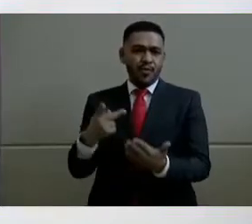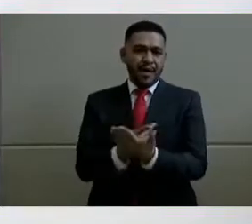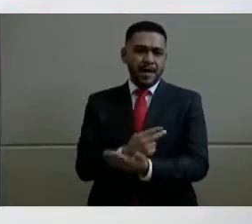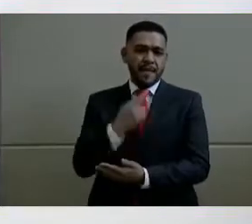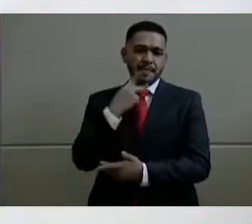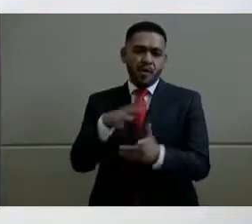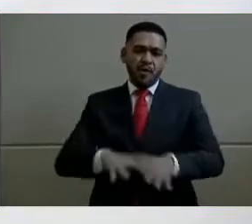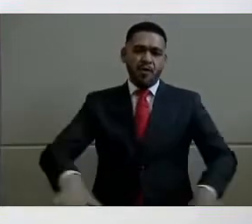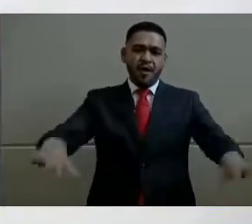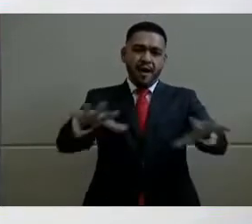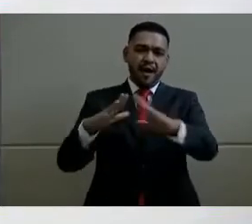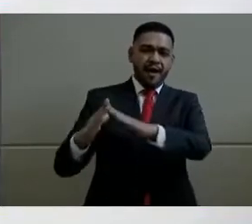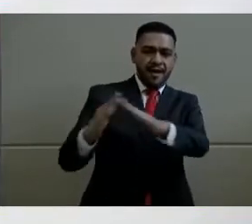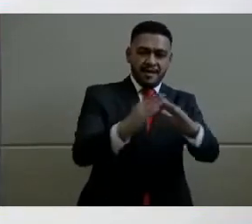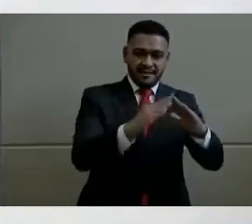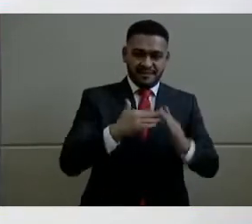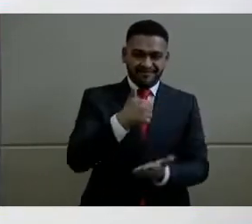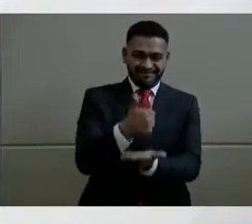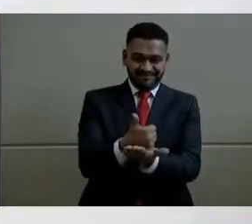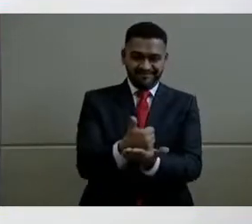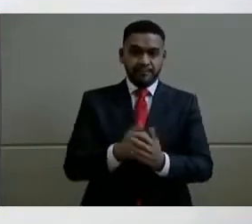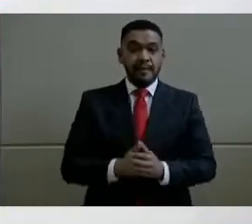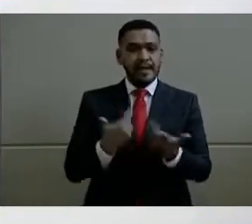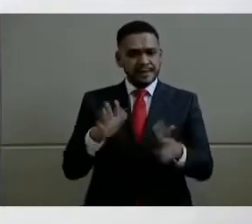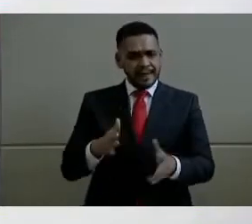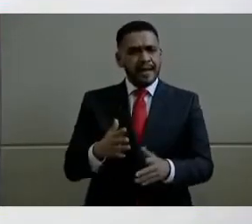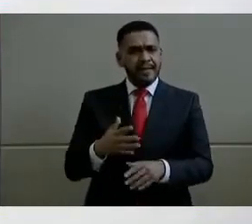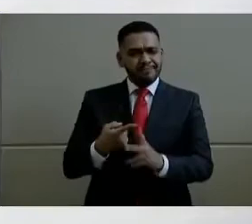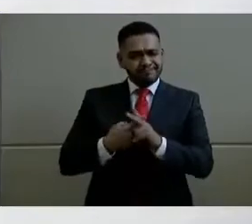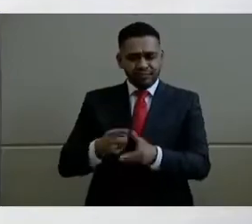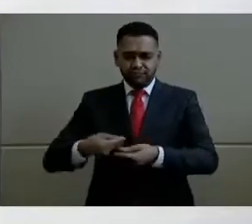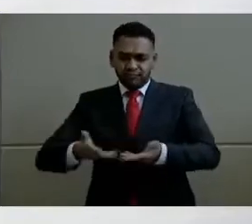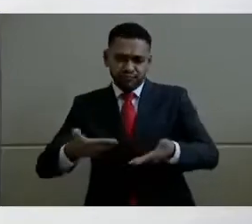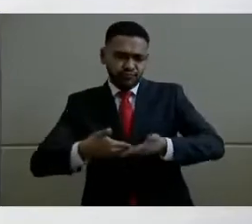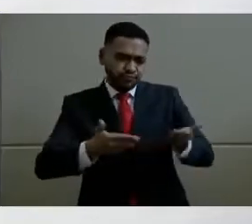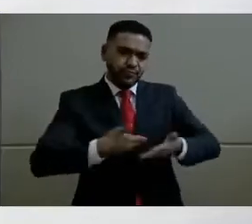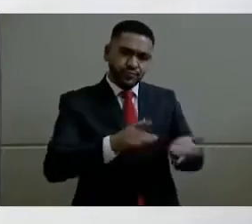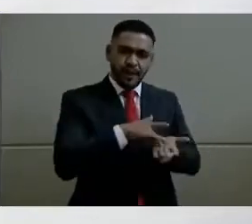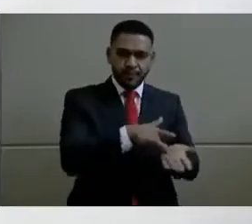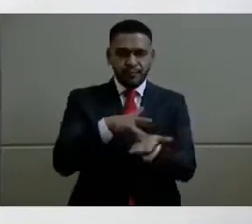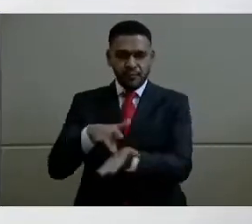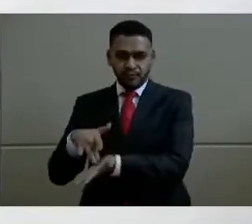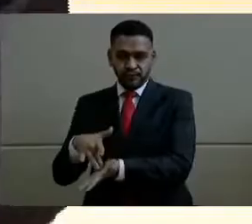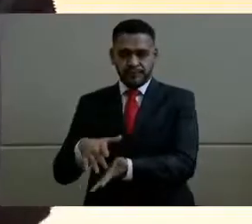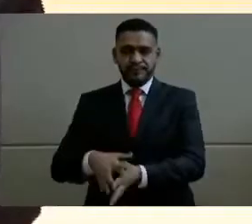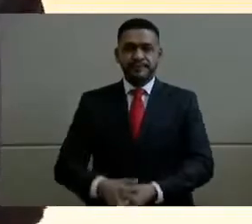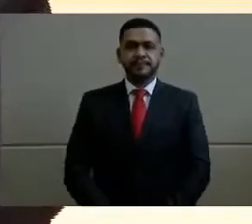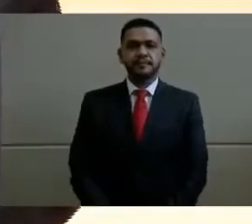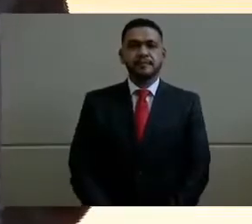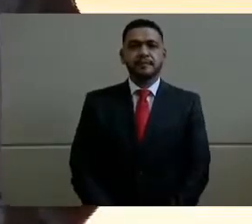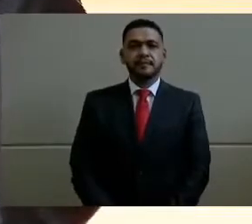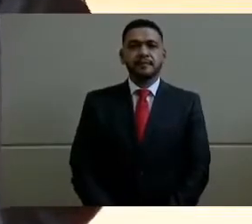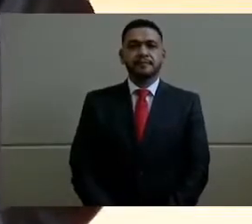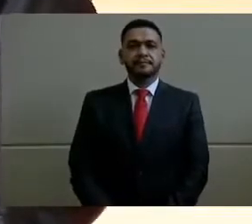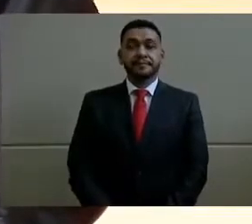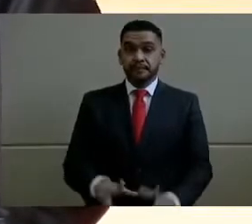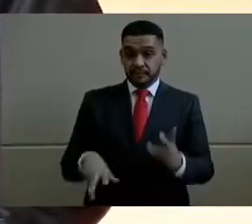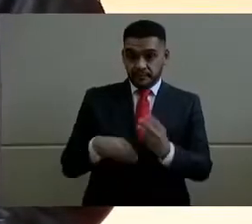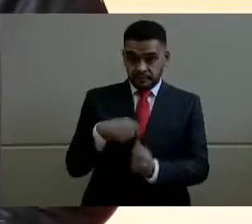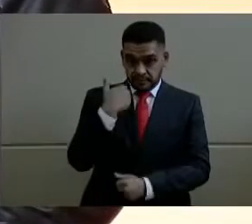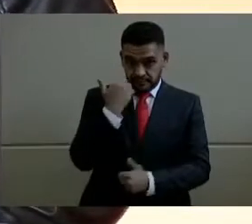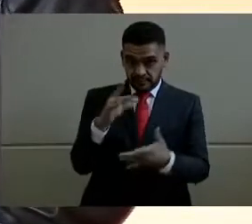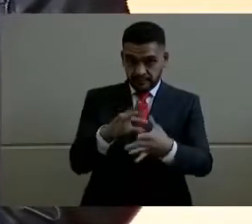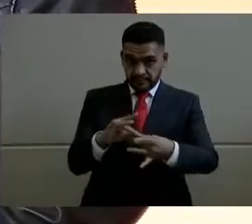urbano. ya se hicieron las primeras dispersiones de apoyo. Además, me gustaría comentar, presidente, que